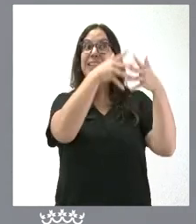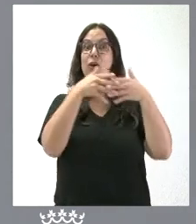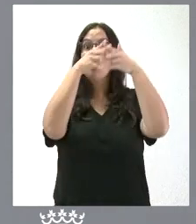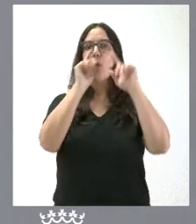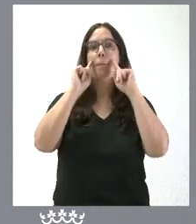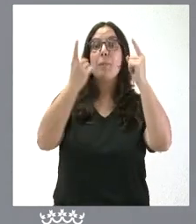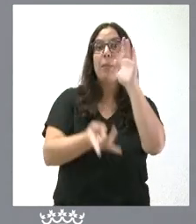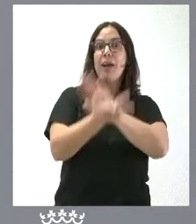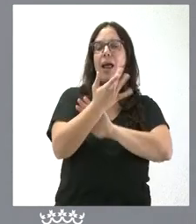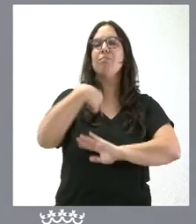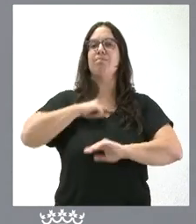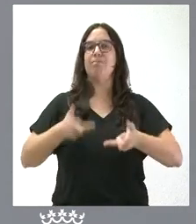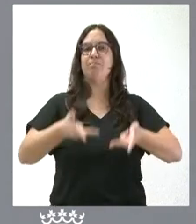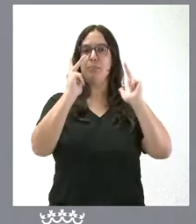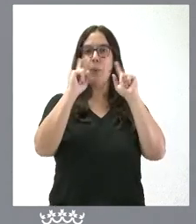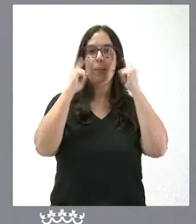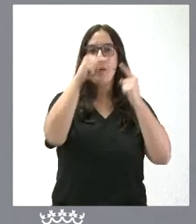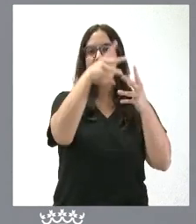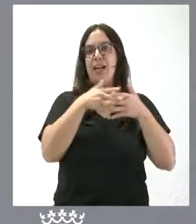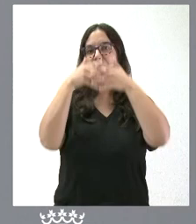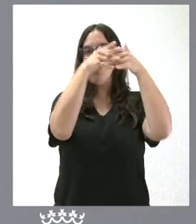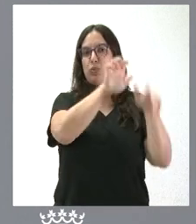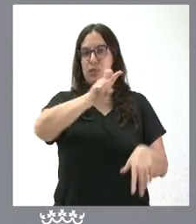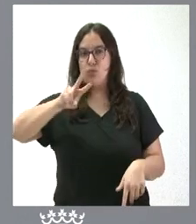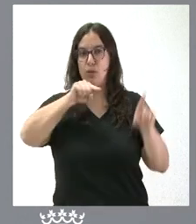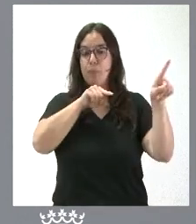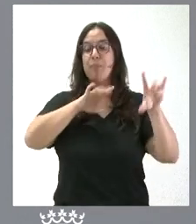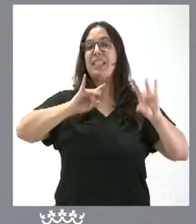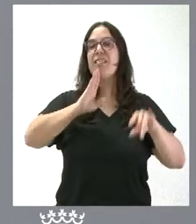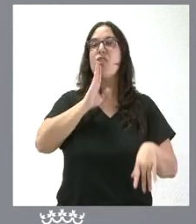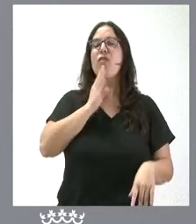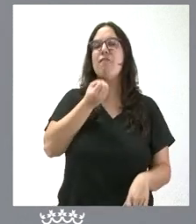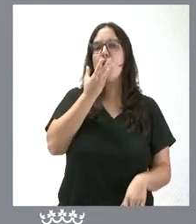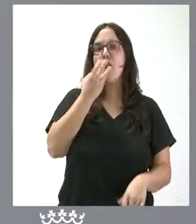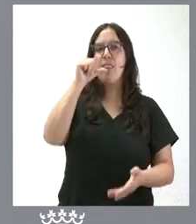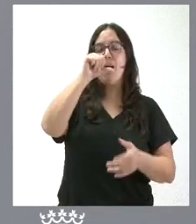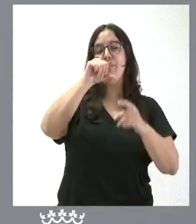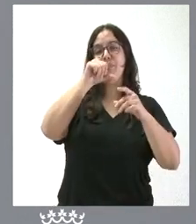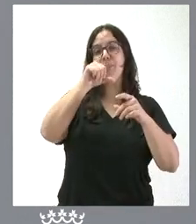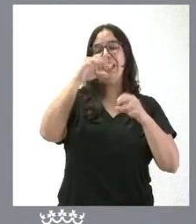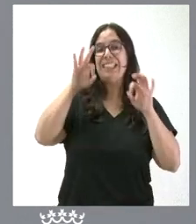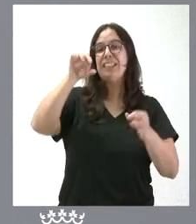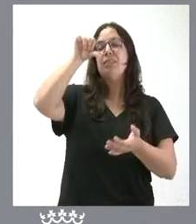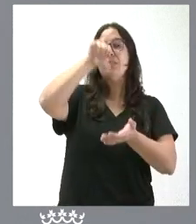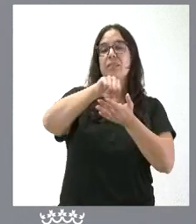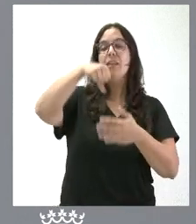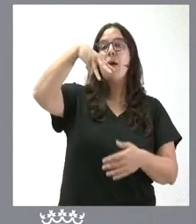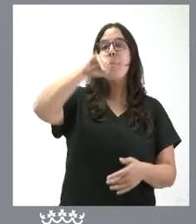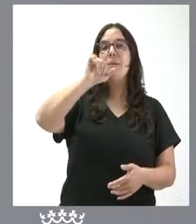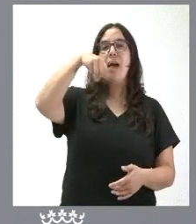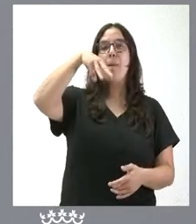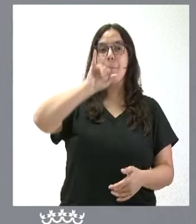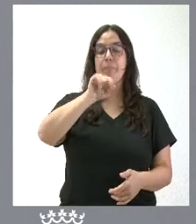en Estados Unidos de nuestra comunidad autónoma. tendrá sede en Florida, en concreto en Miami, y estará